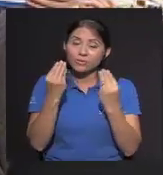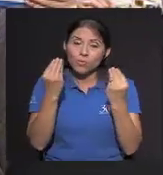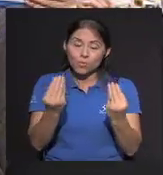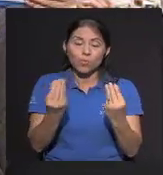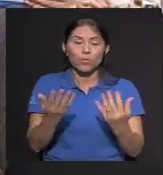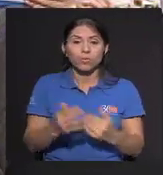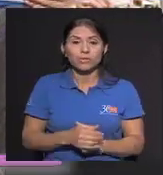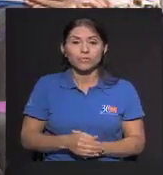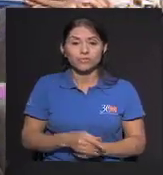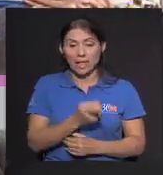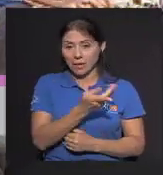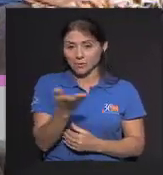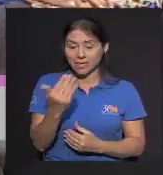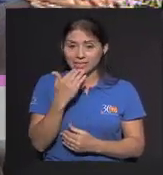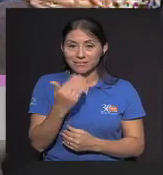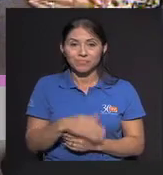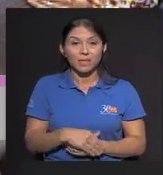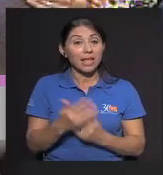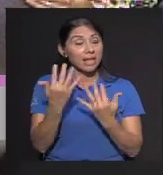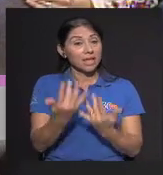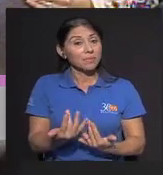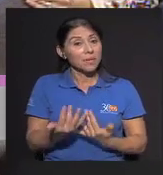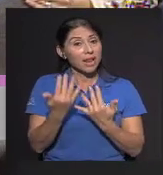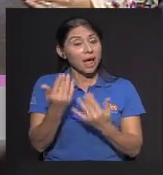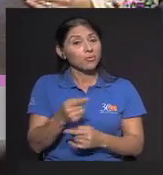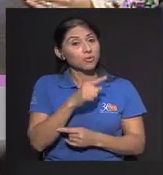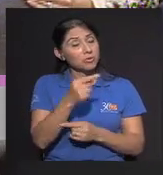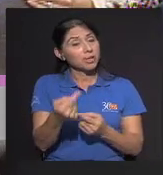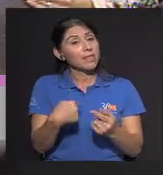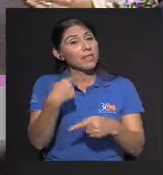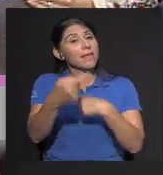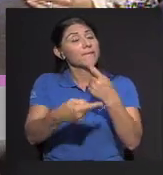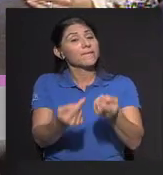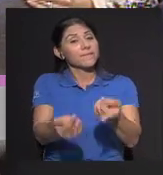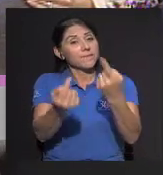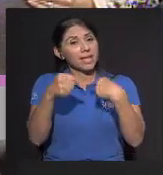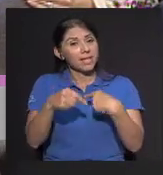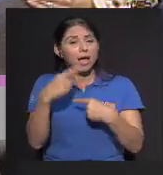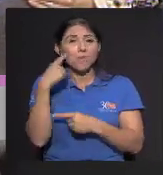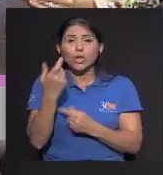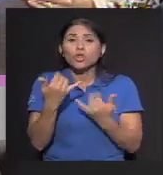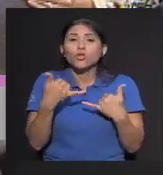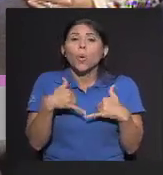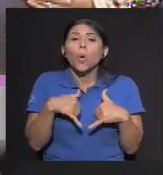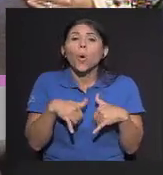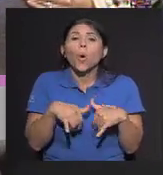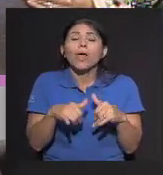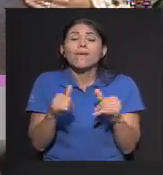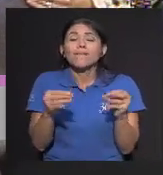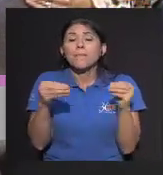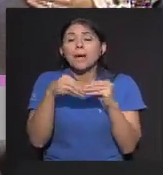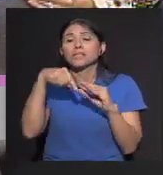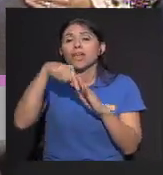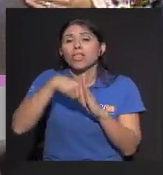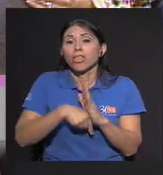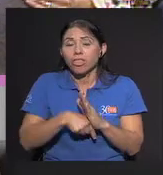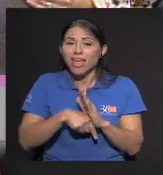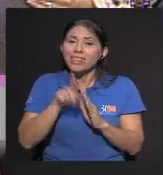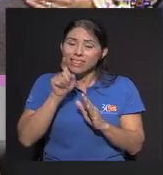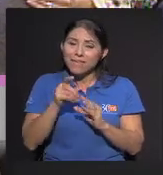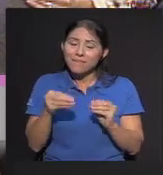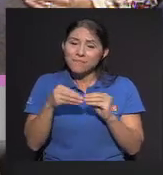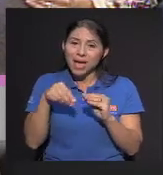verdad Le agradezco mucho Personalmente A ustedes Y esperamos Que nos vuelva a acompañar Porque Pablo Todavía quedaron ahí Apenas fue como una